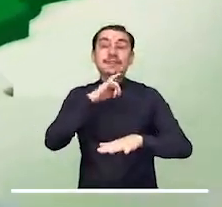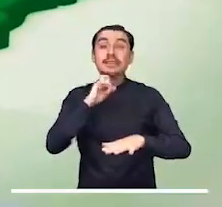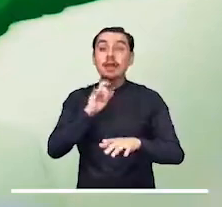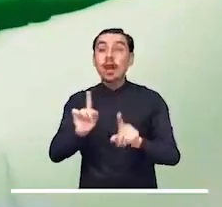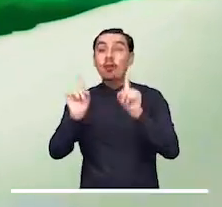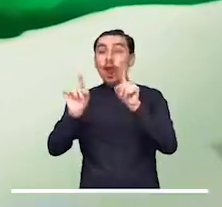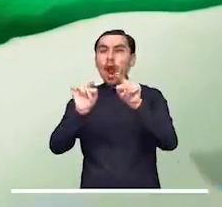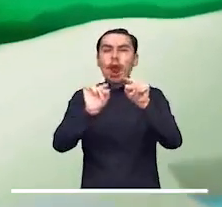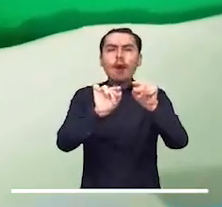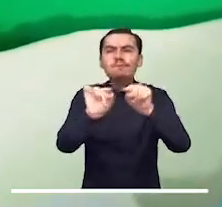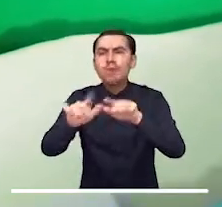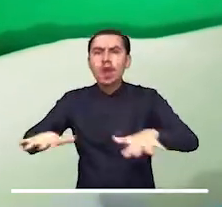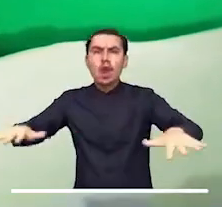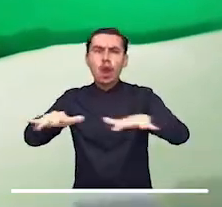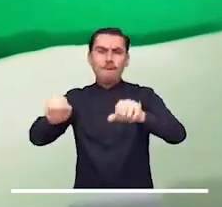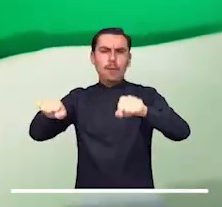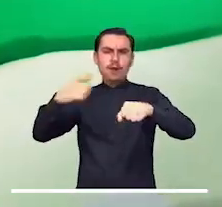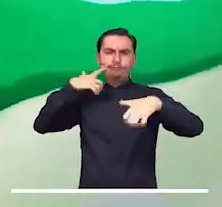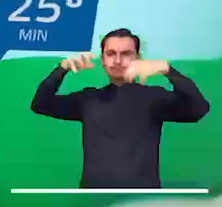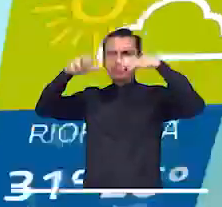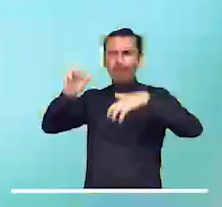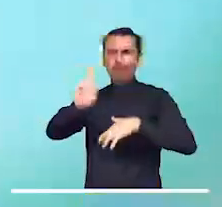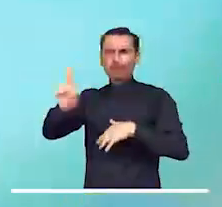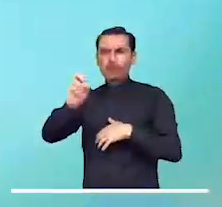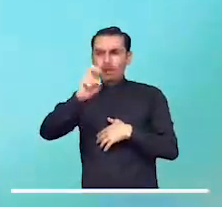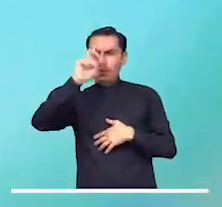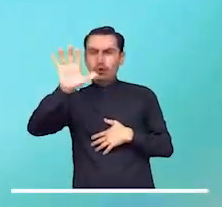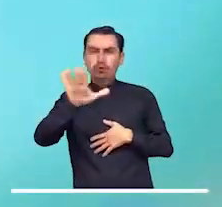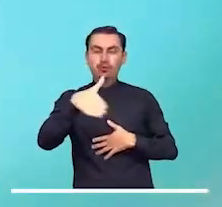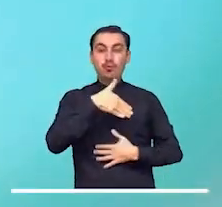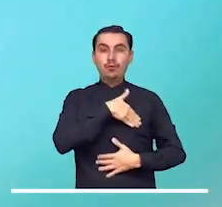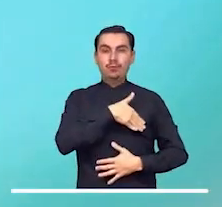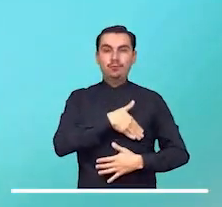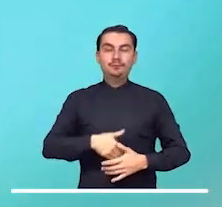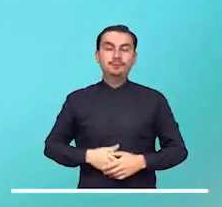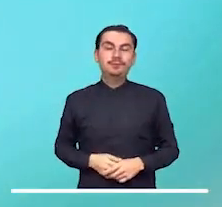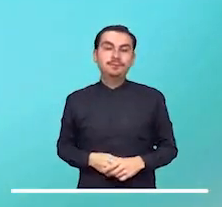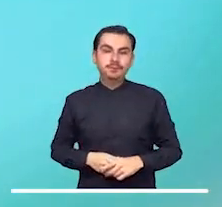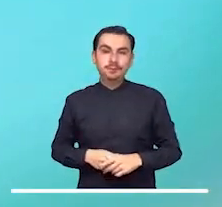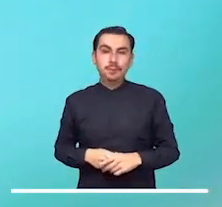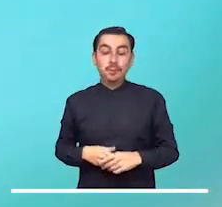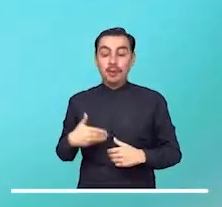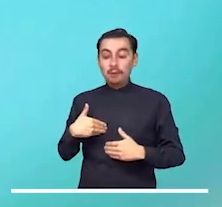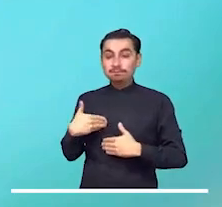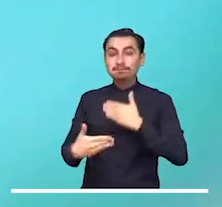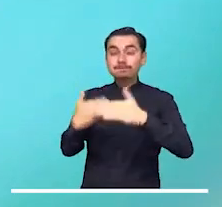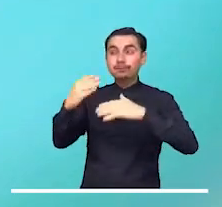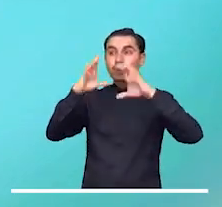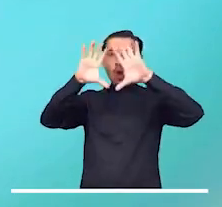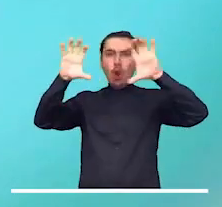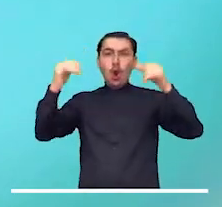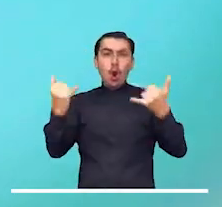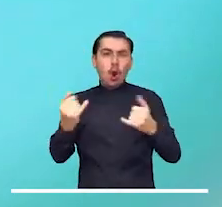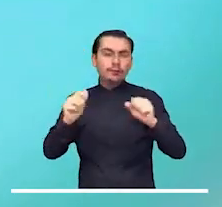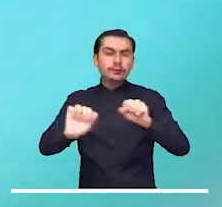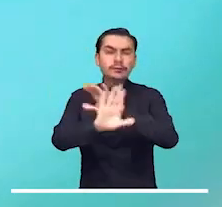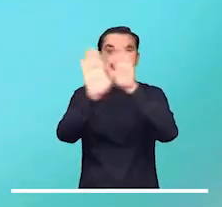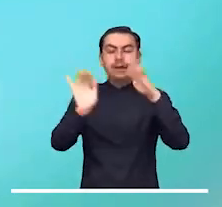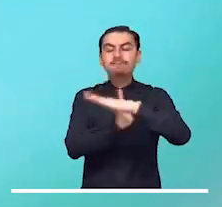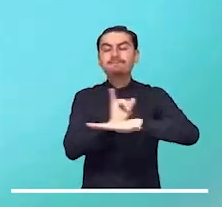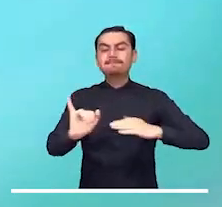Bolívar. Un cielo nublado tendremos esta mañana en el archipiélago, por lo que se esperan precipitaciones